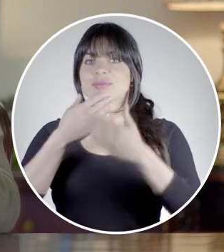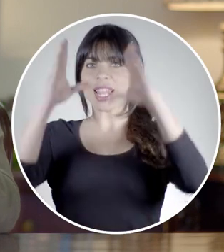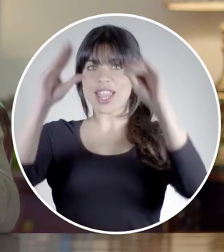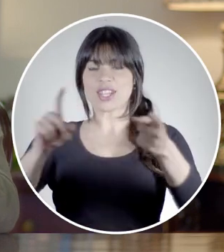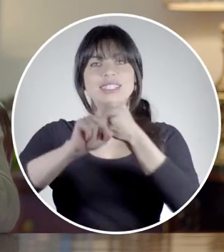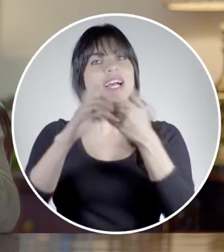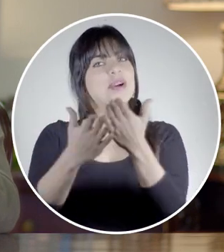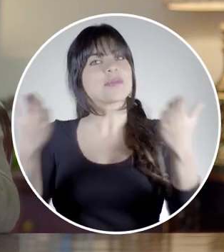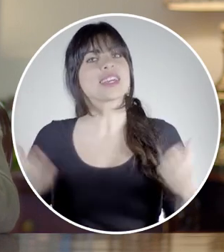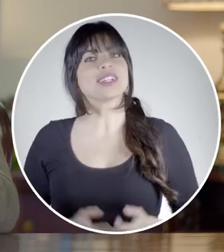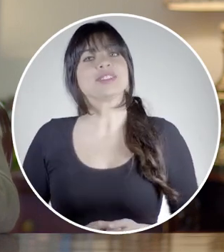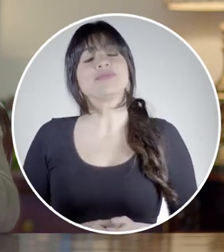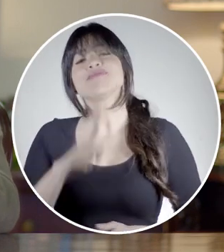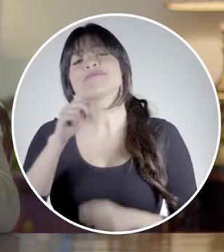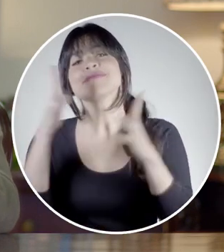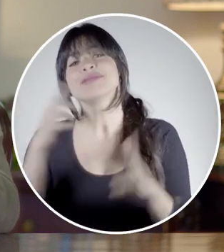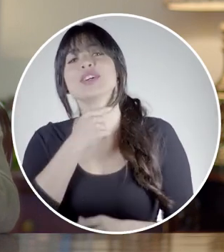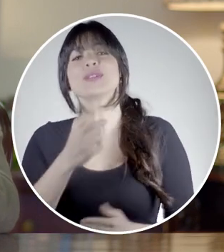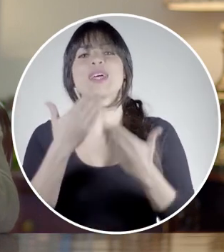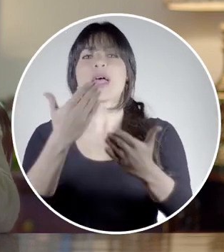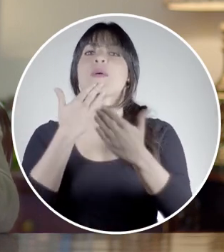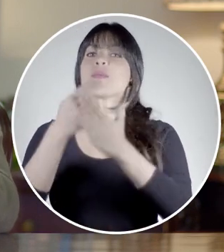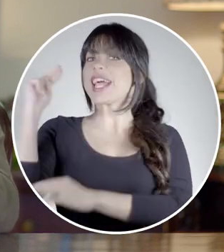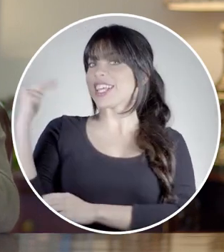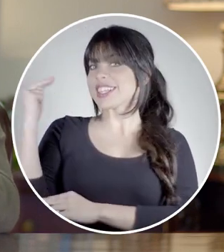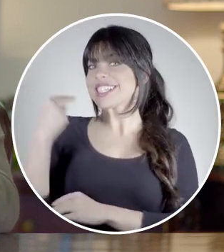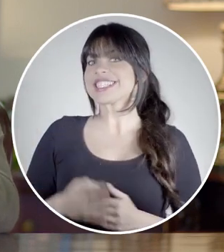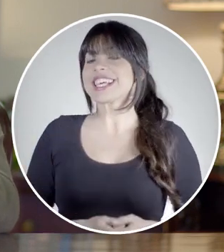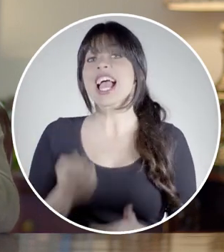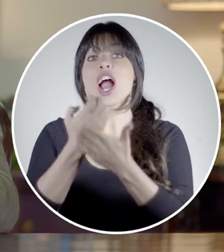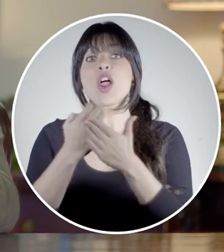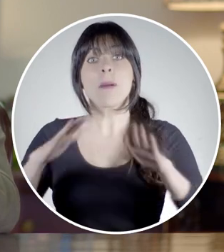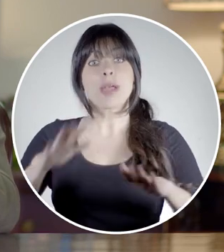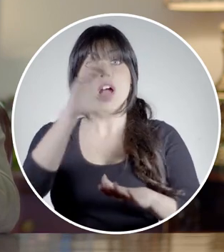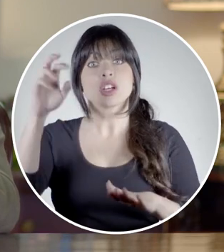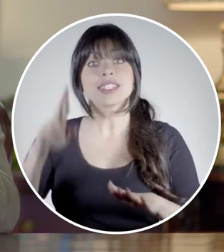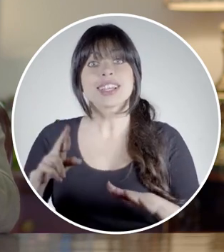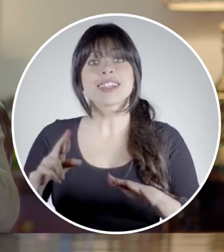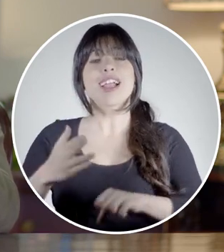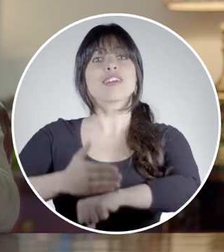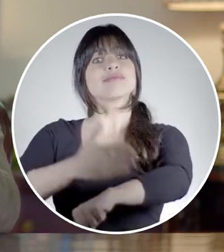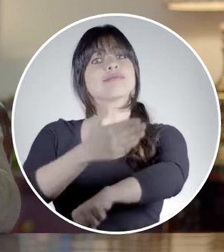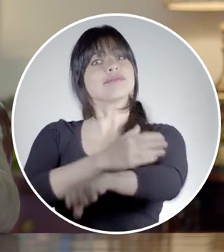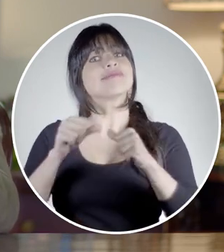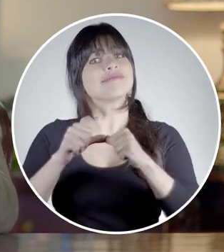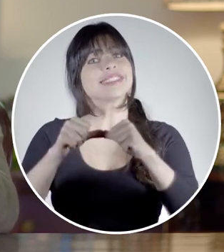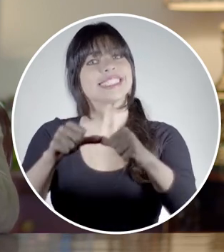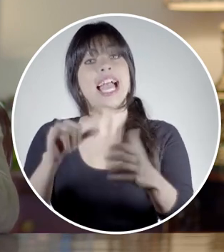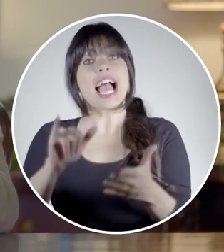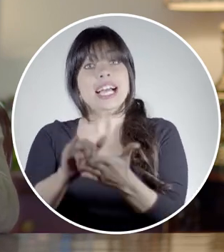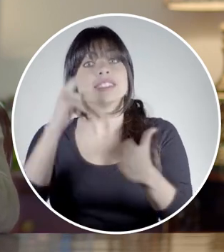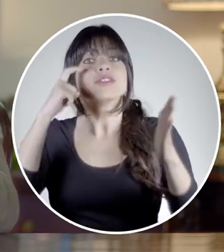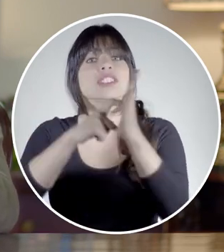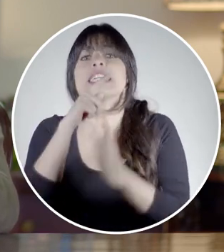Buenas noches, amigas y amigos. Es un gusto traerles buenas noticias. La economía de Costa Rica sigue recuperándose.